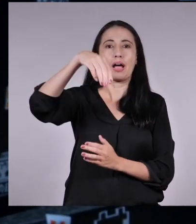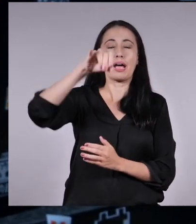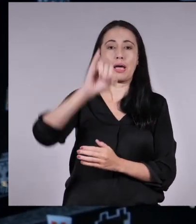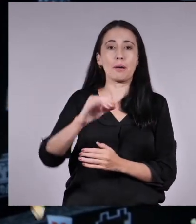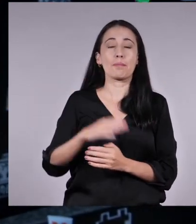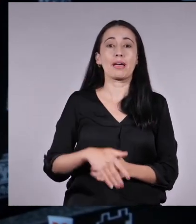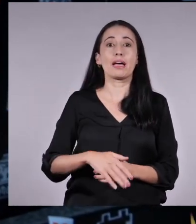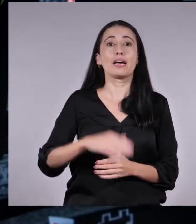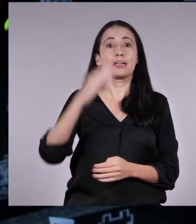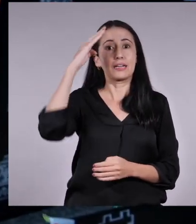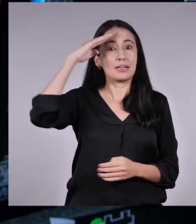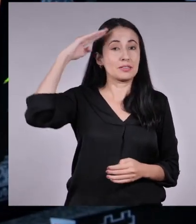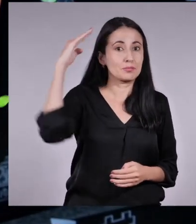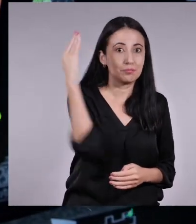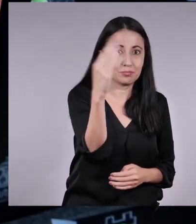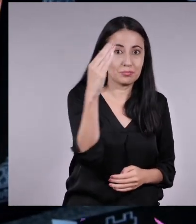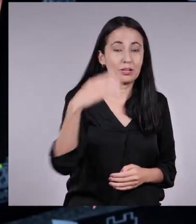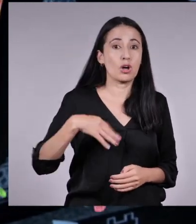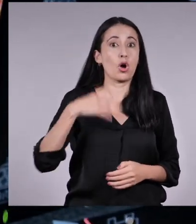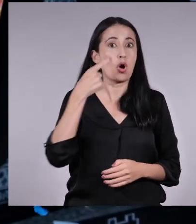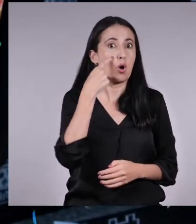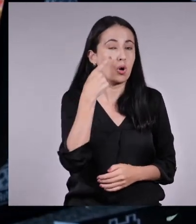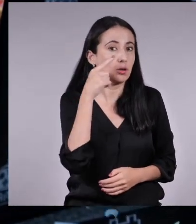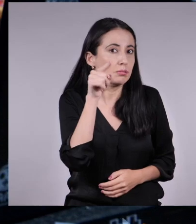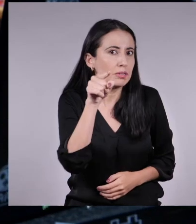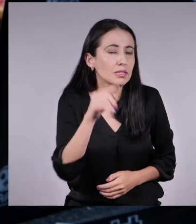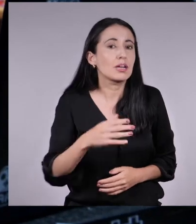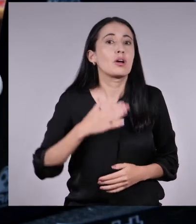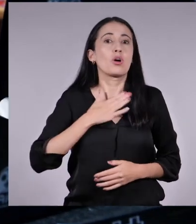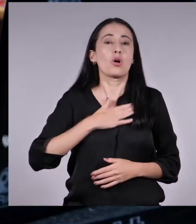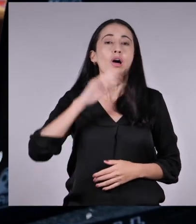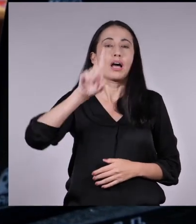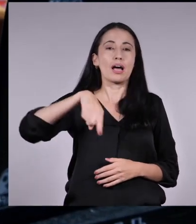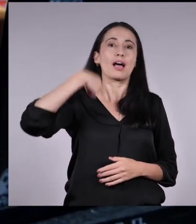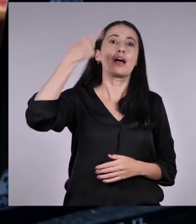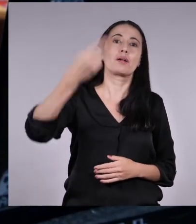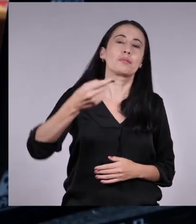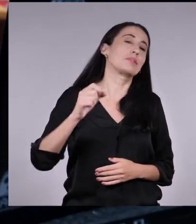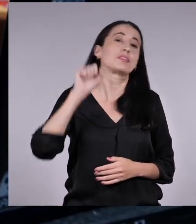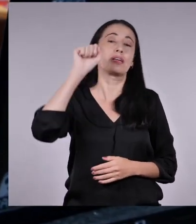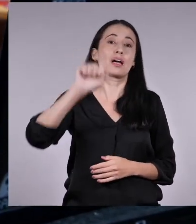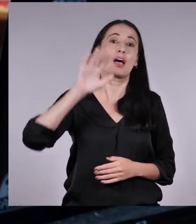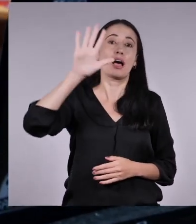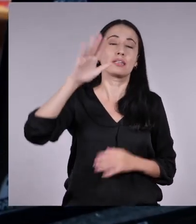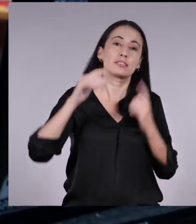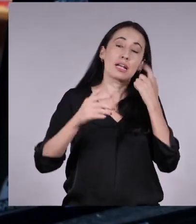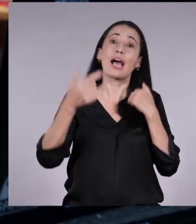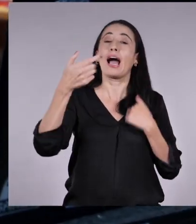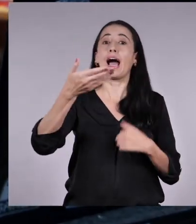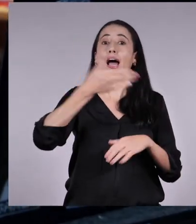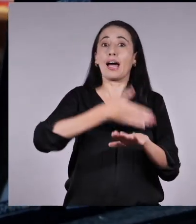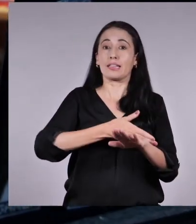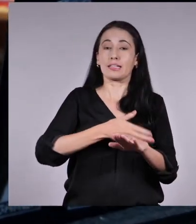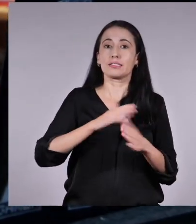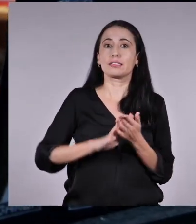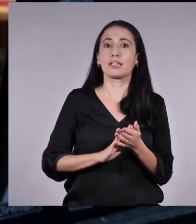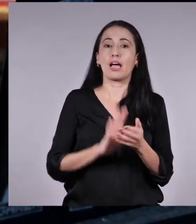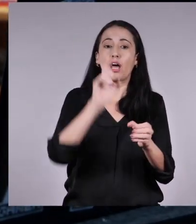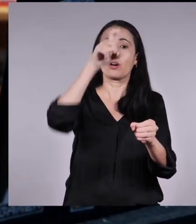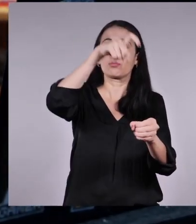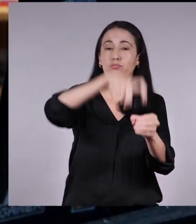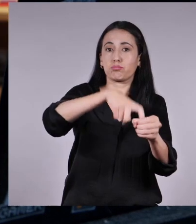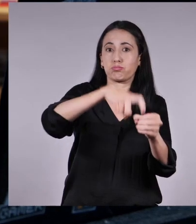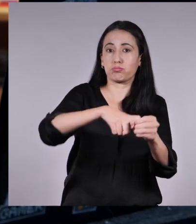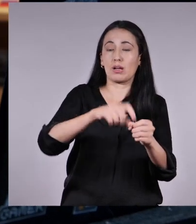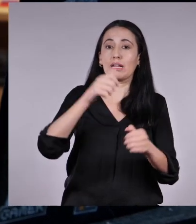Nos vemos, amigos y amigas. Pórtense bien y ojo ahí. Nos vemos en el próximo video. Pero antes, no se olviden de darle con